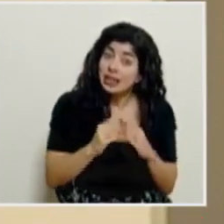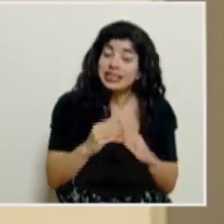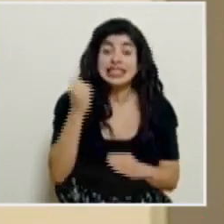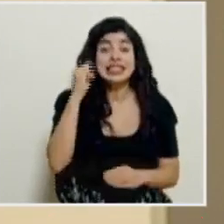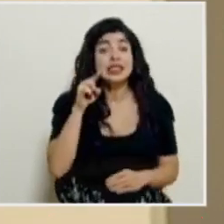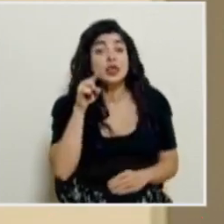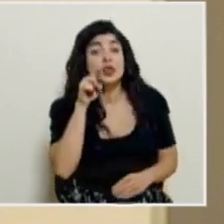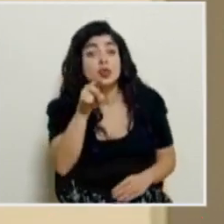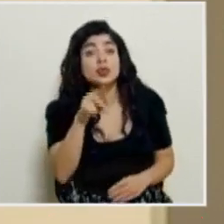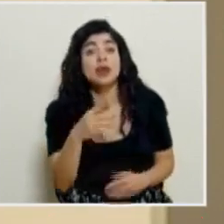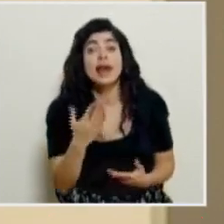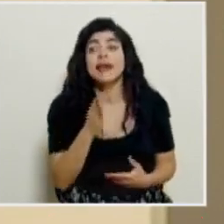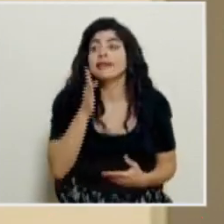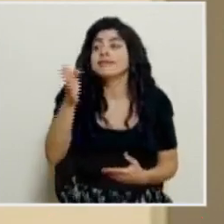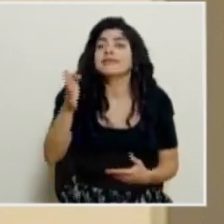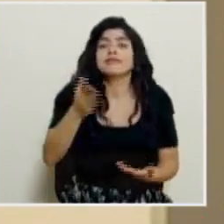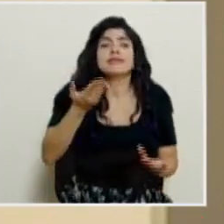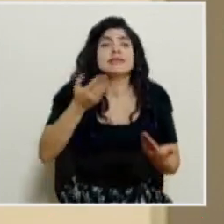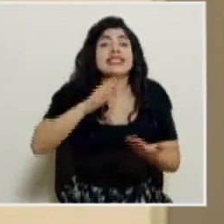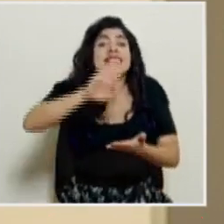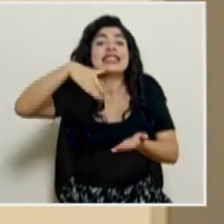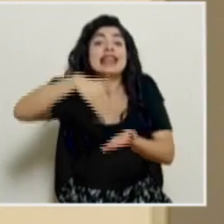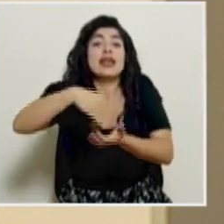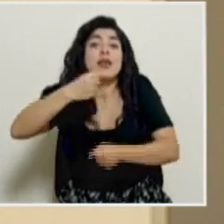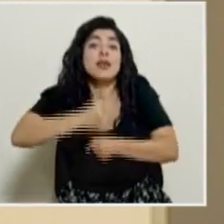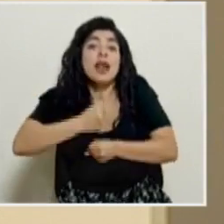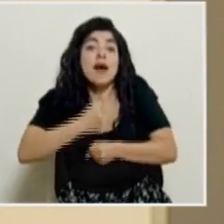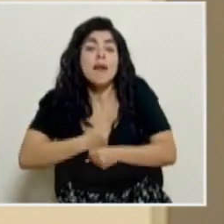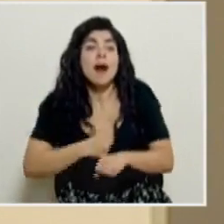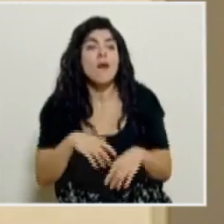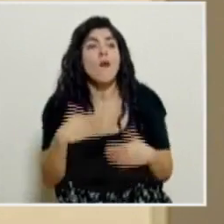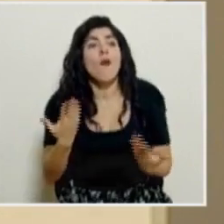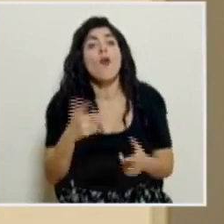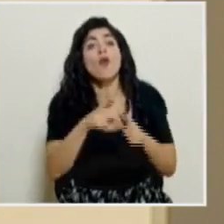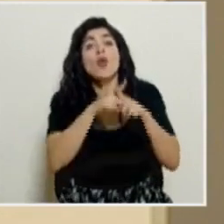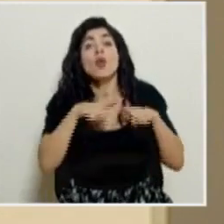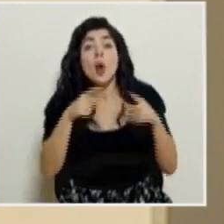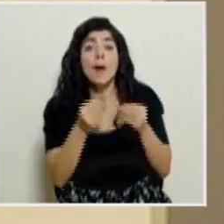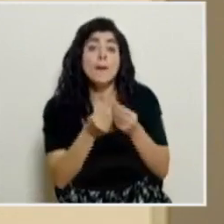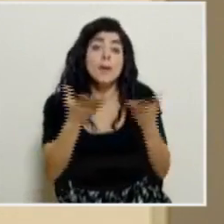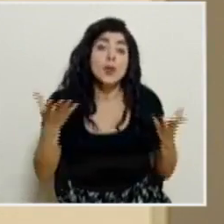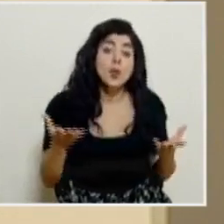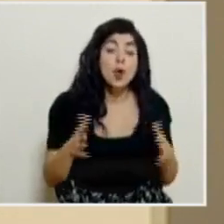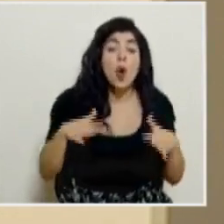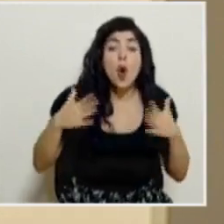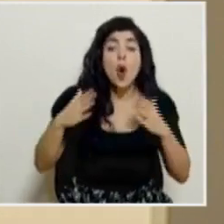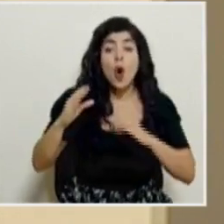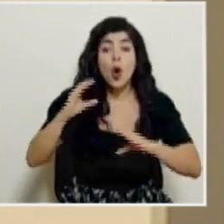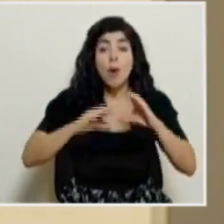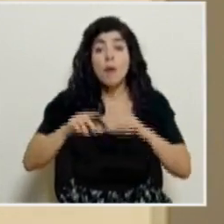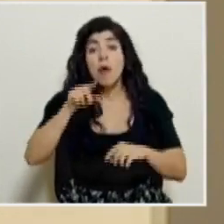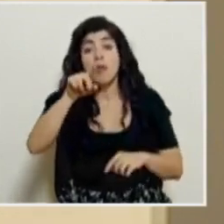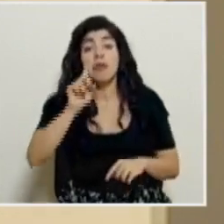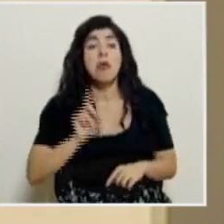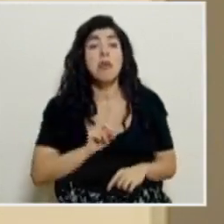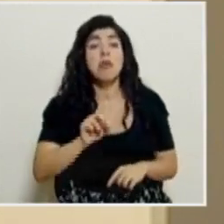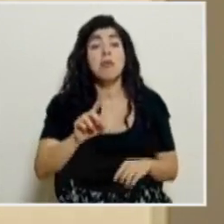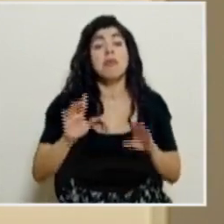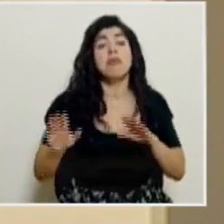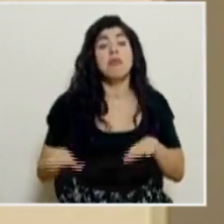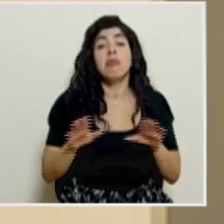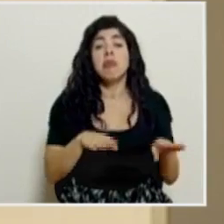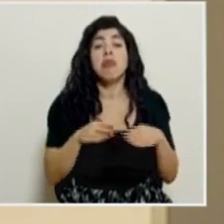usted en un centro de trabajo, en un sitio público o en el comercio, baja la guardia